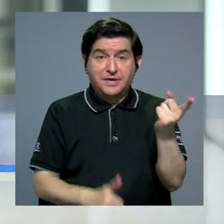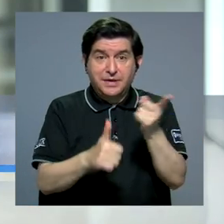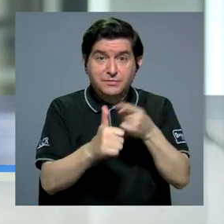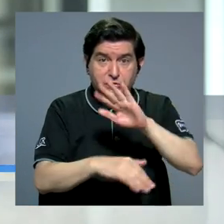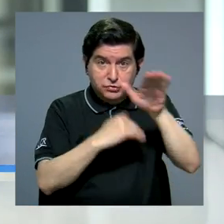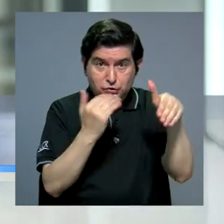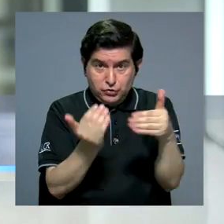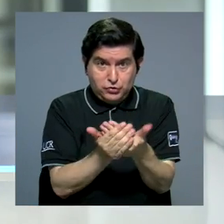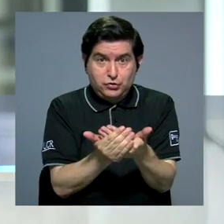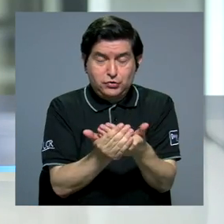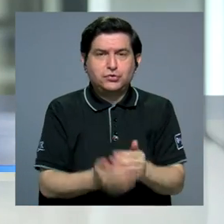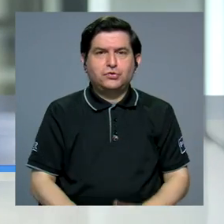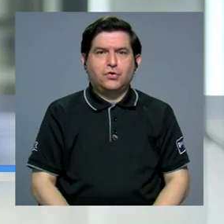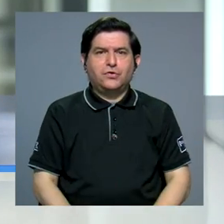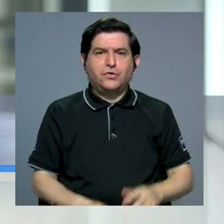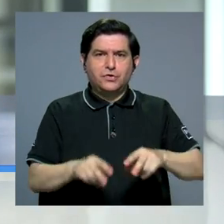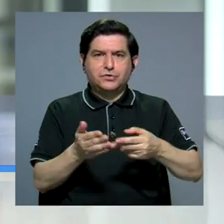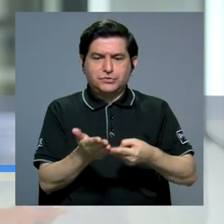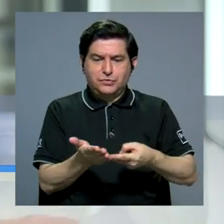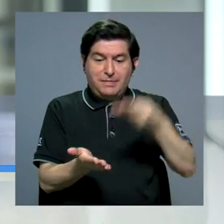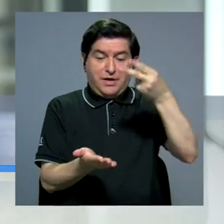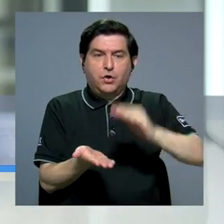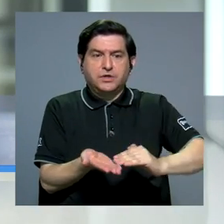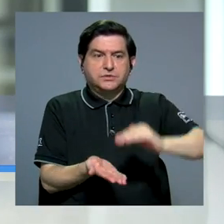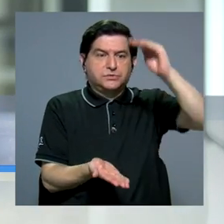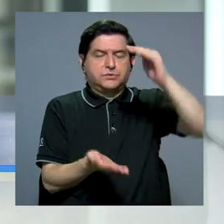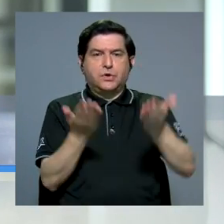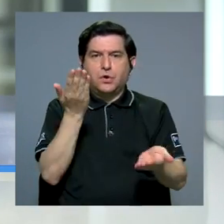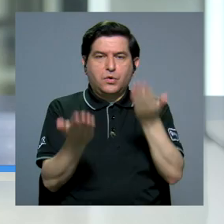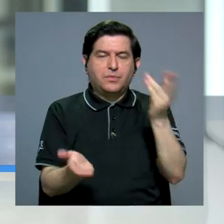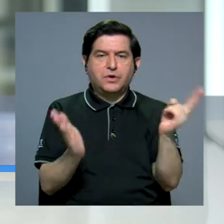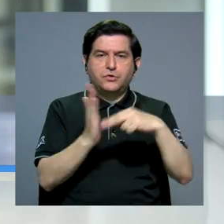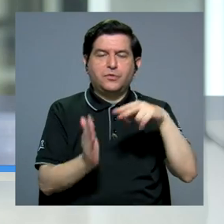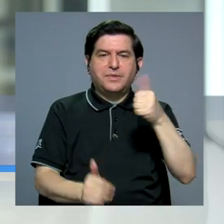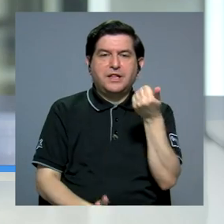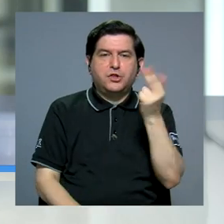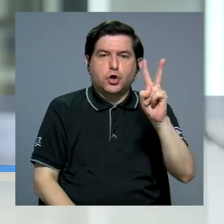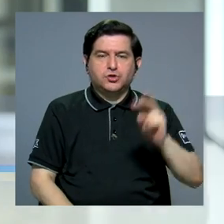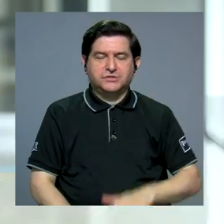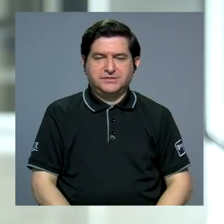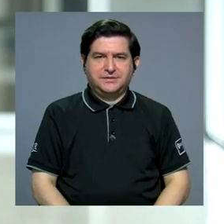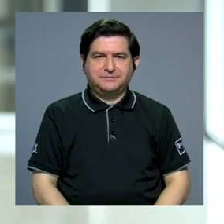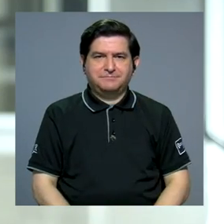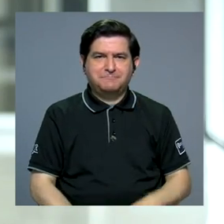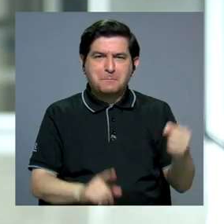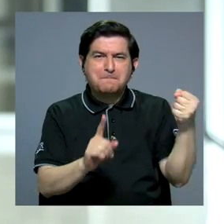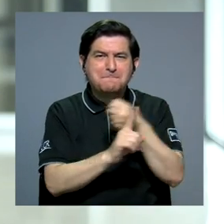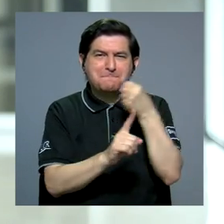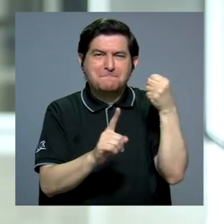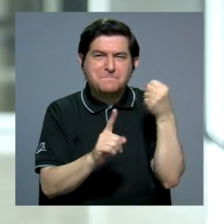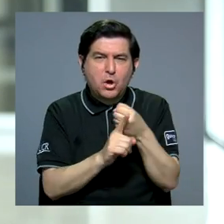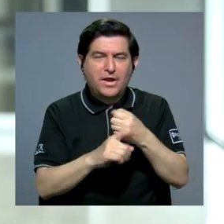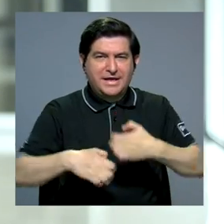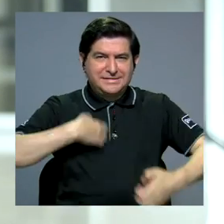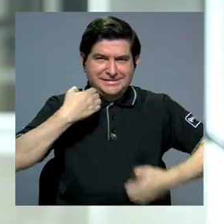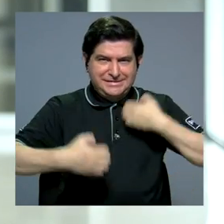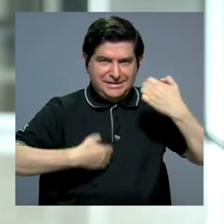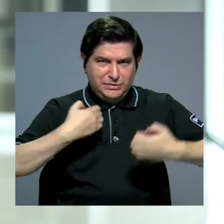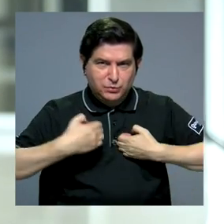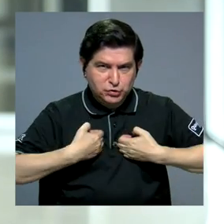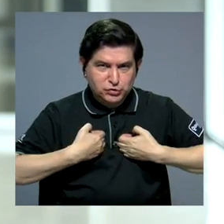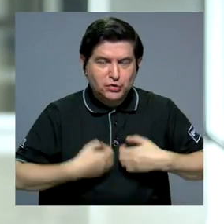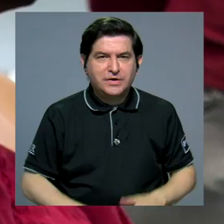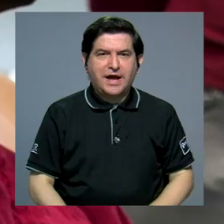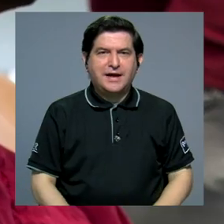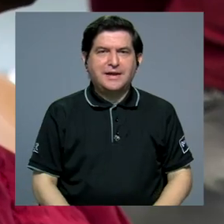lugar, todos los valores aumentan en comparación con 2012. Vemos que violencia emocional es